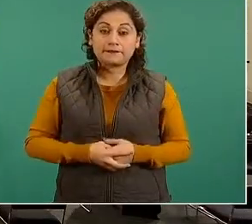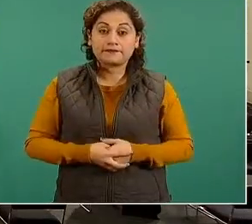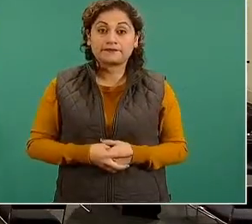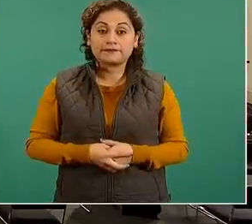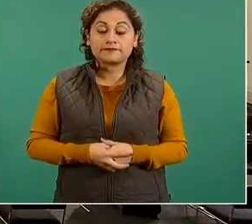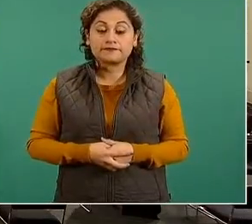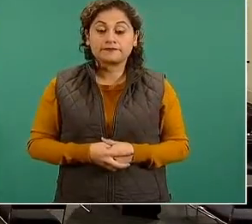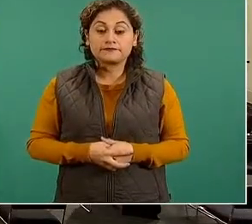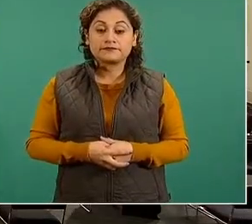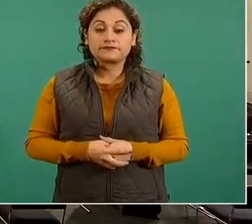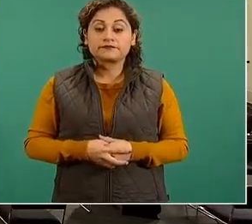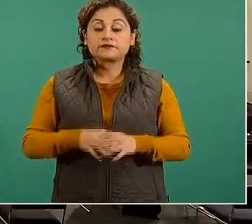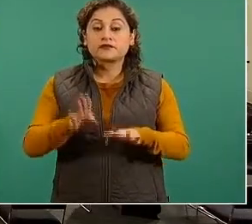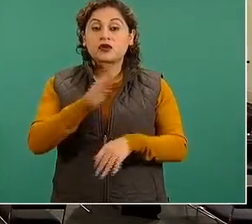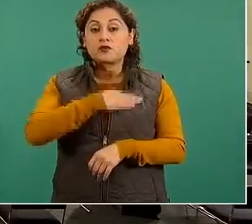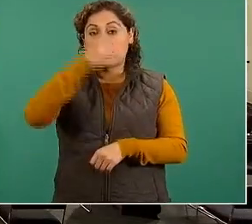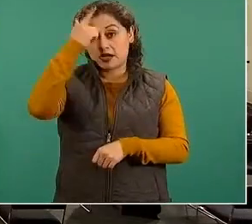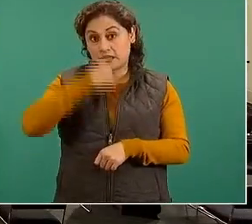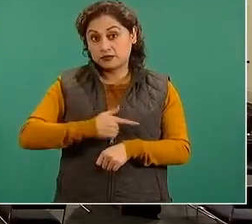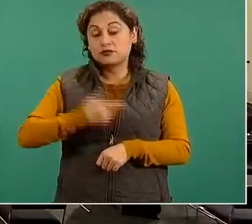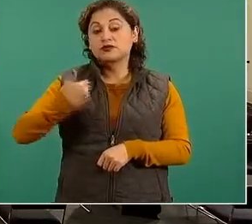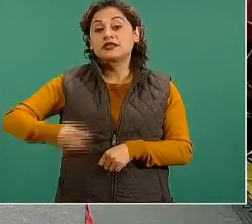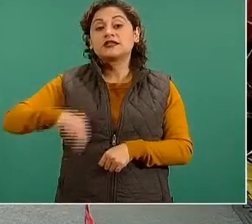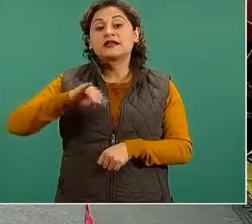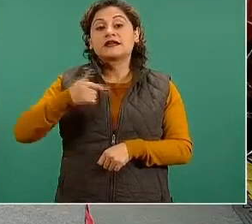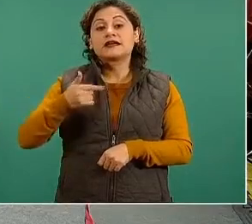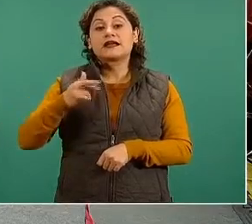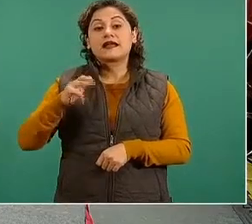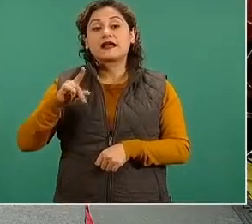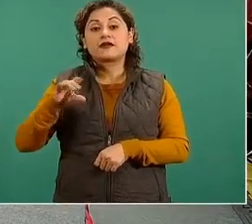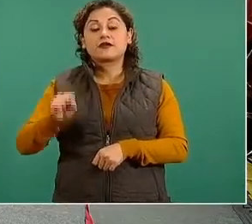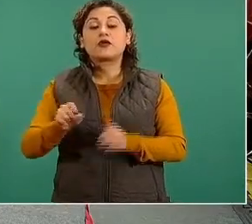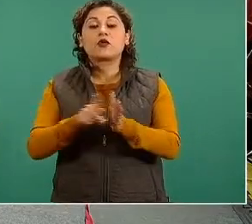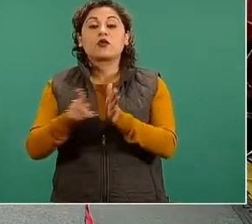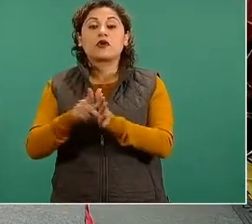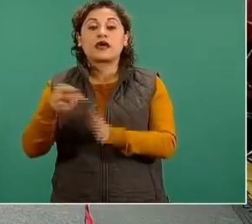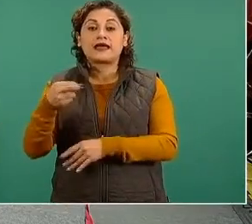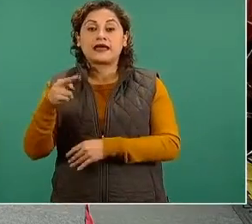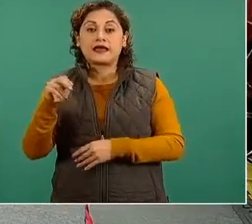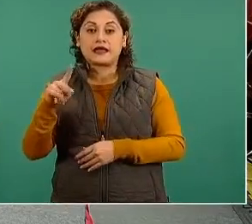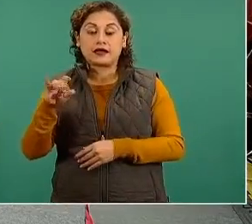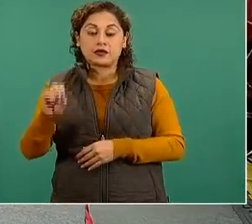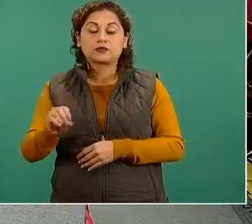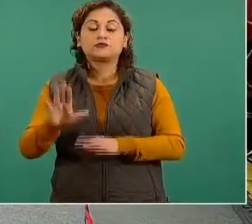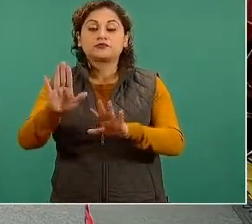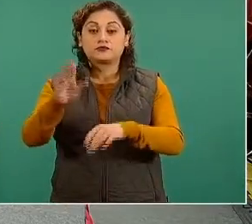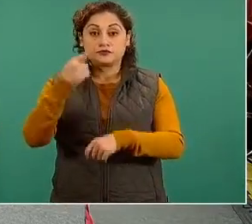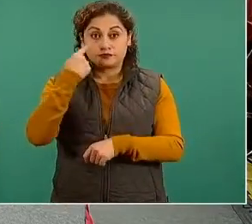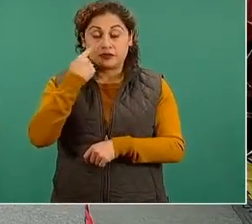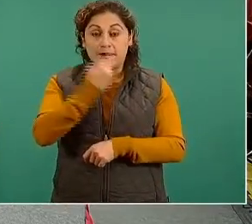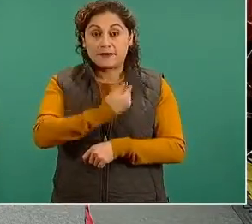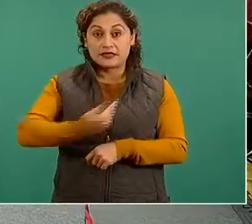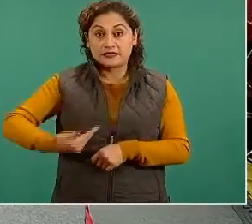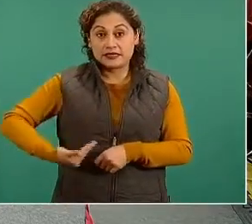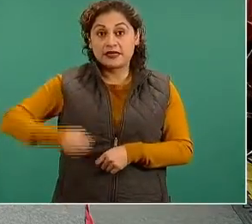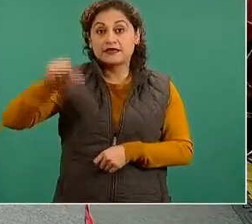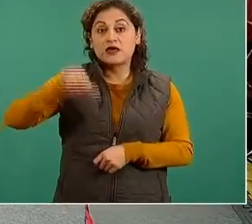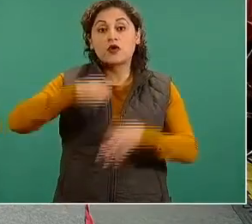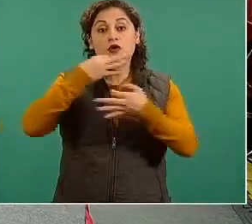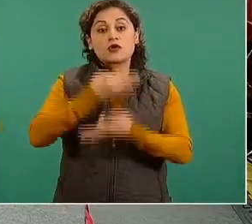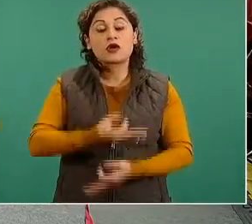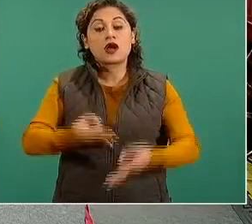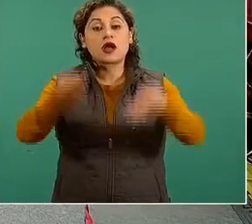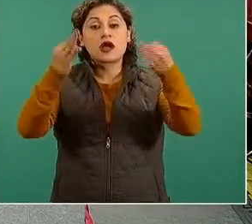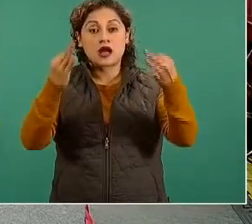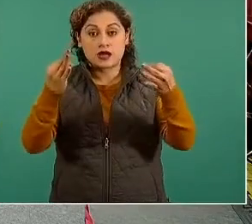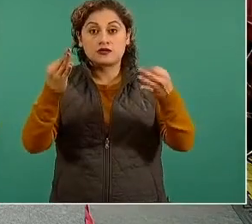Buenas noches, doctor. Gerardo Suárez, el Heraldo de México. El presidente López Obrador dijo hoy que empezarán a bajar las dosis